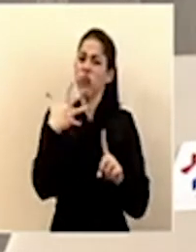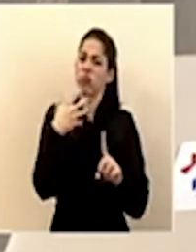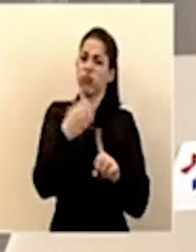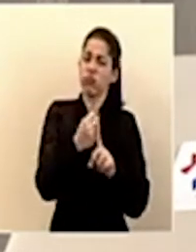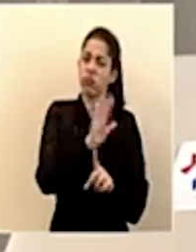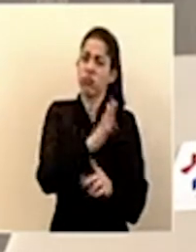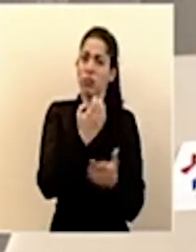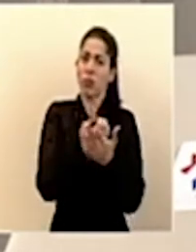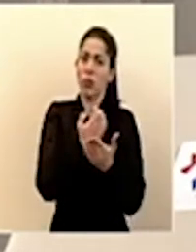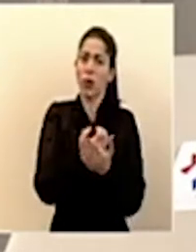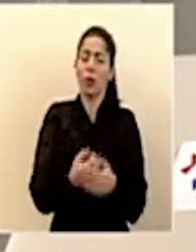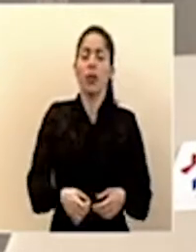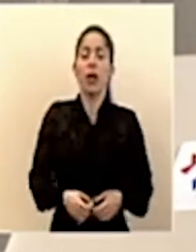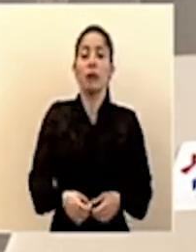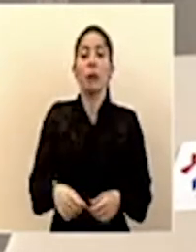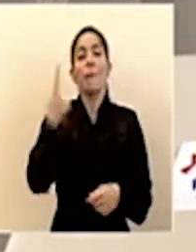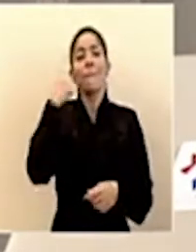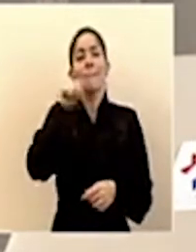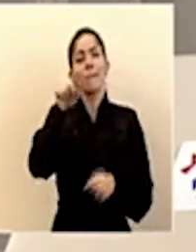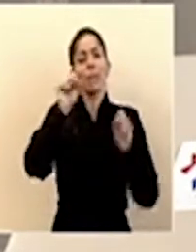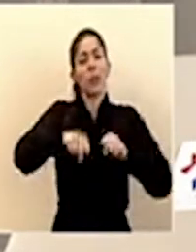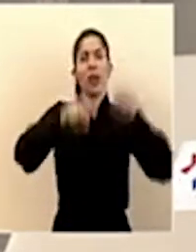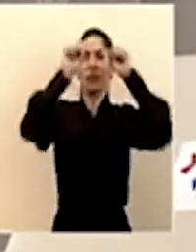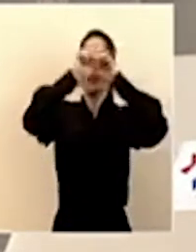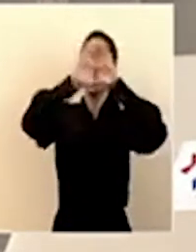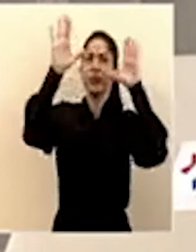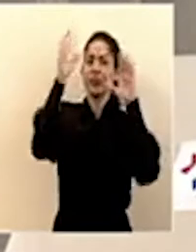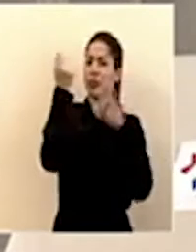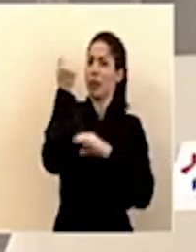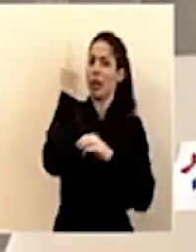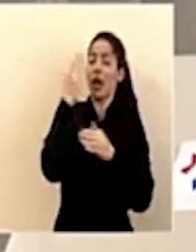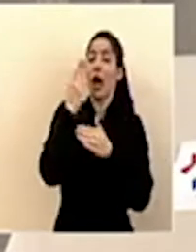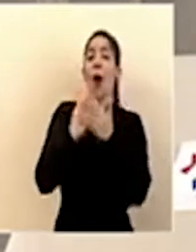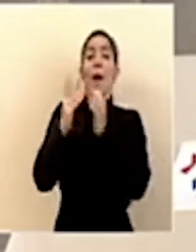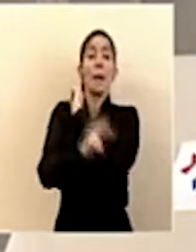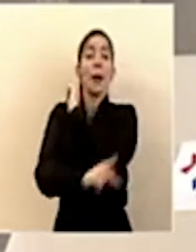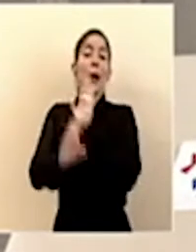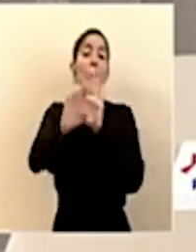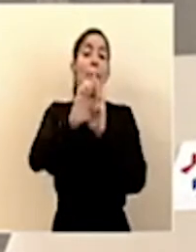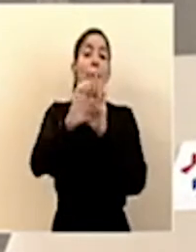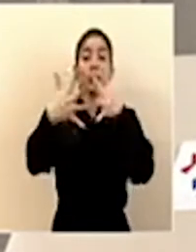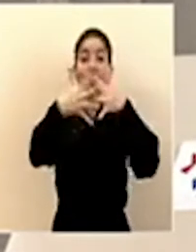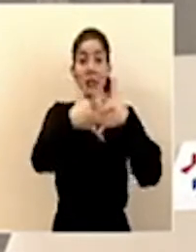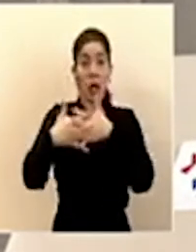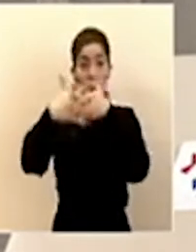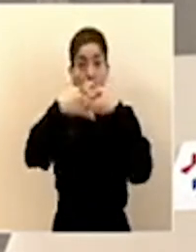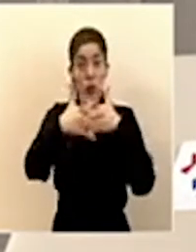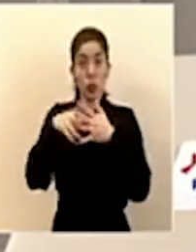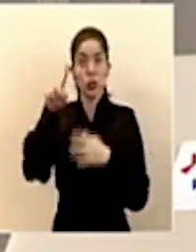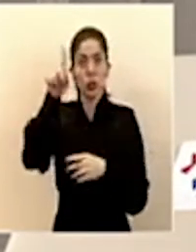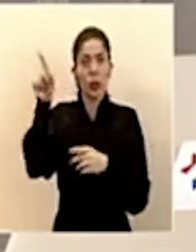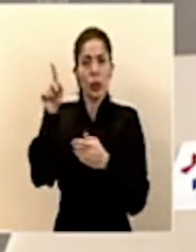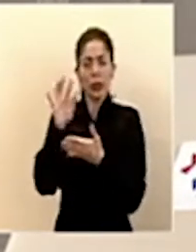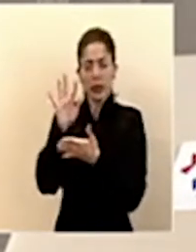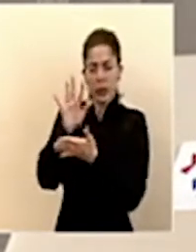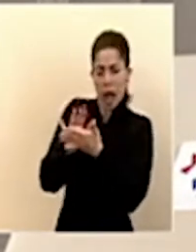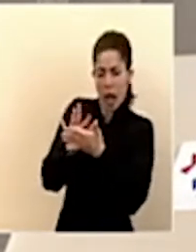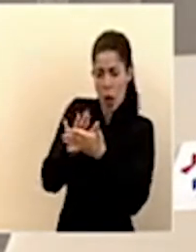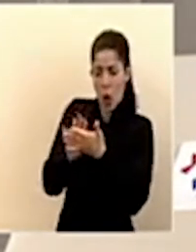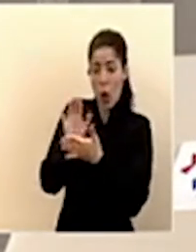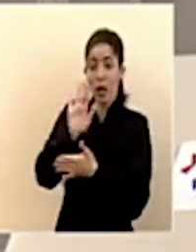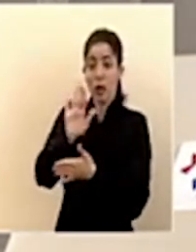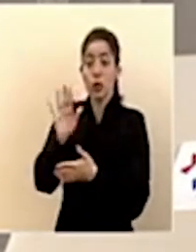económica. Para que nos demos una perspectiva, países como los Estados Unidos están estimando que su